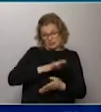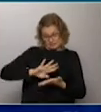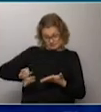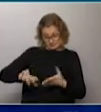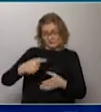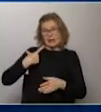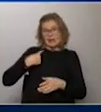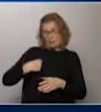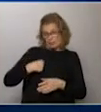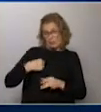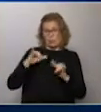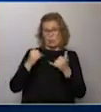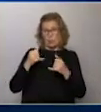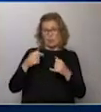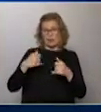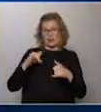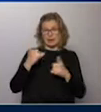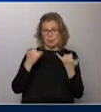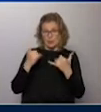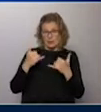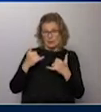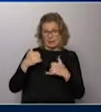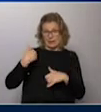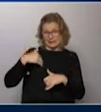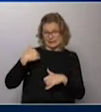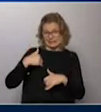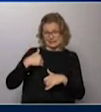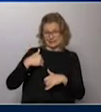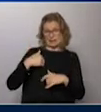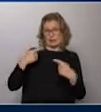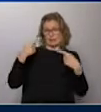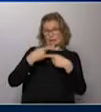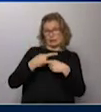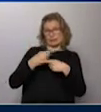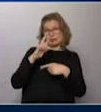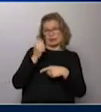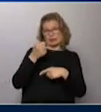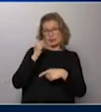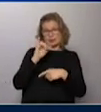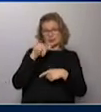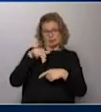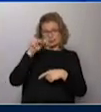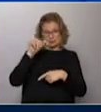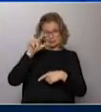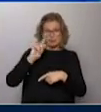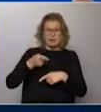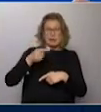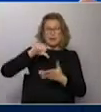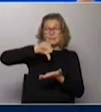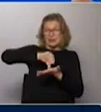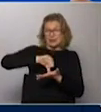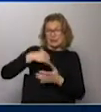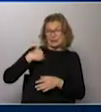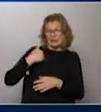que va a jugar el jueves en Buenos Aires, en Avellaneda, ante Racing. Argentina es uno de los países más comprometidos del